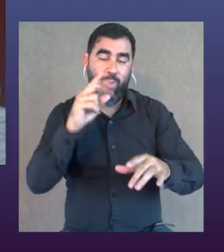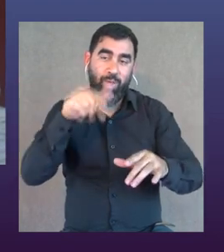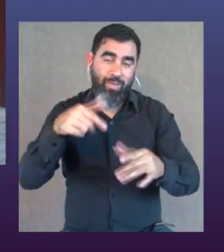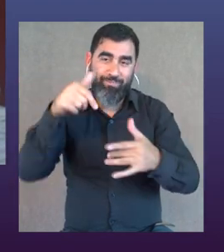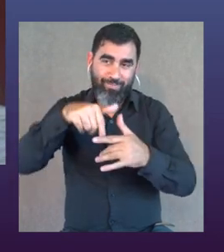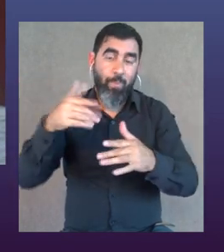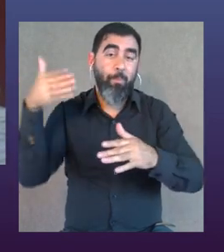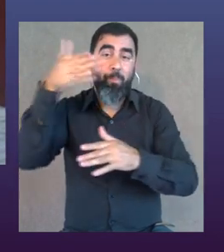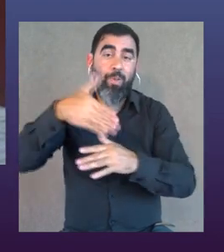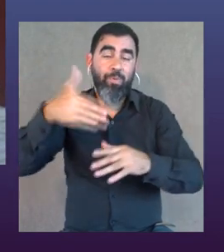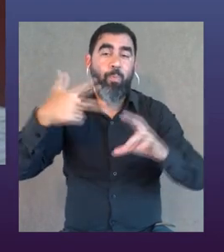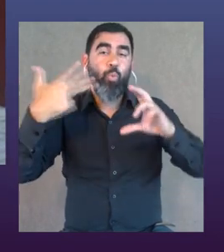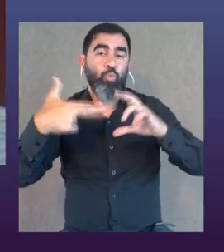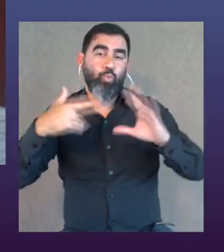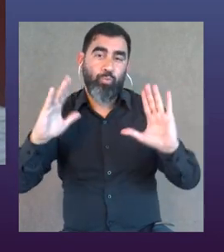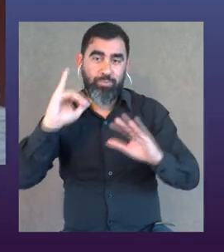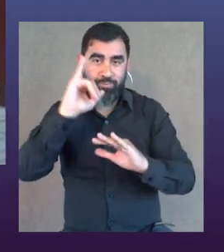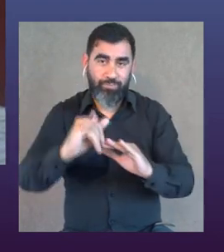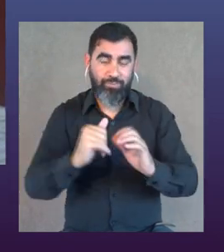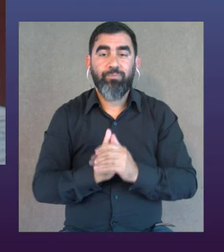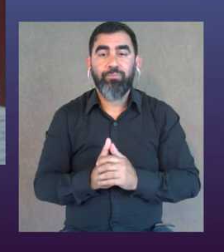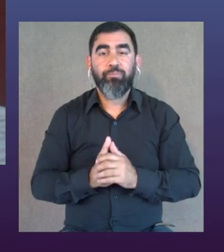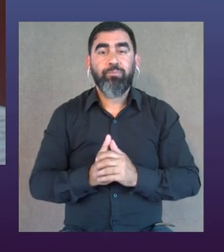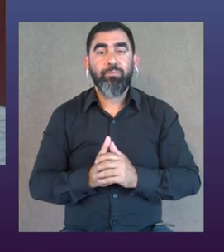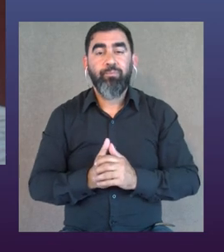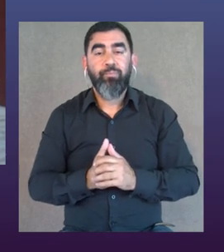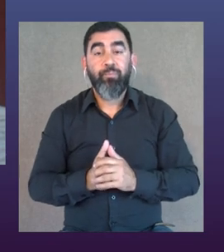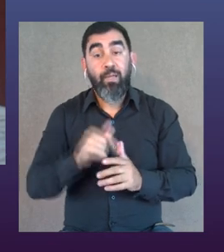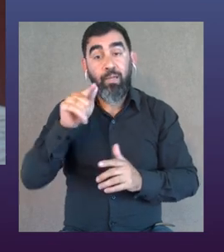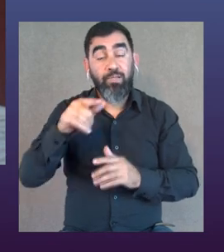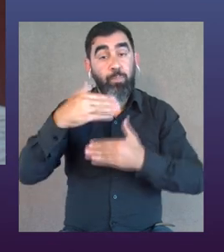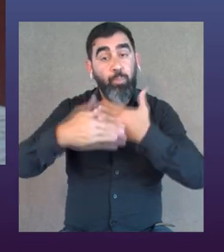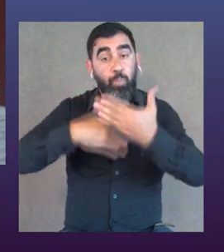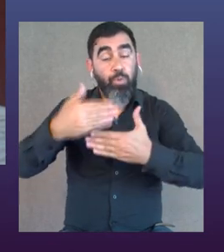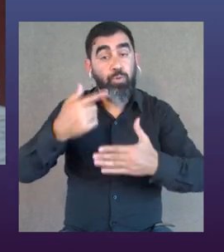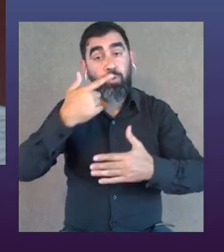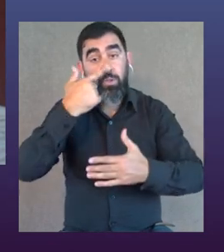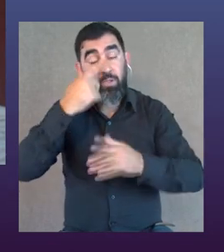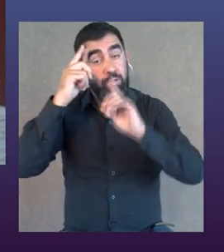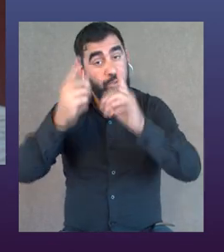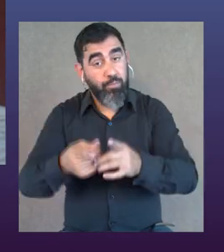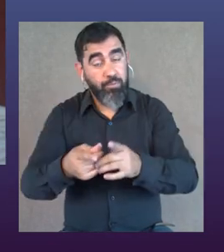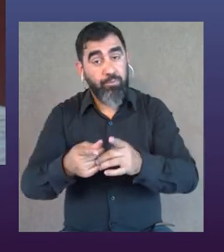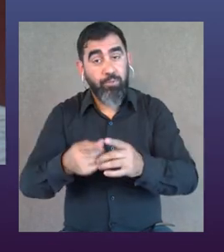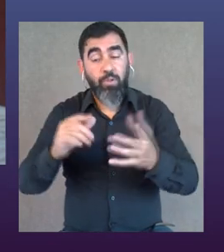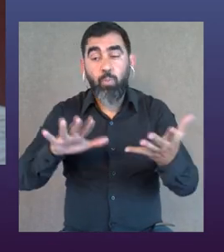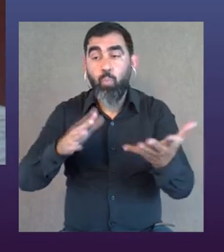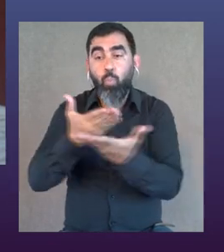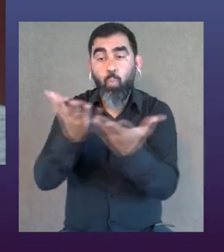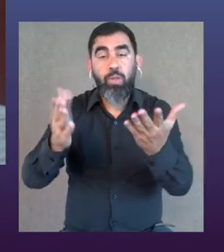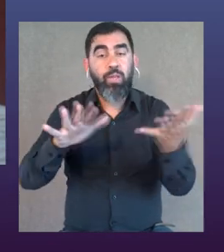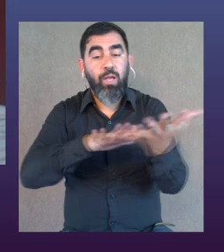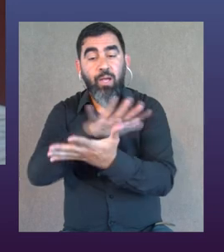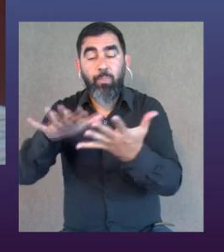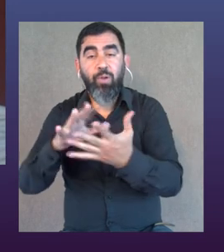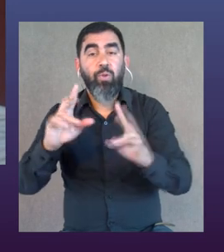pandemia igual es de bueno estar y unos fragmentos de obra y tal entonces este proceso me parece interesante como